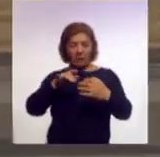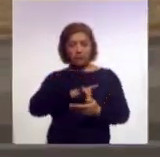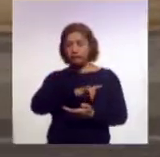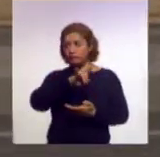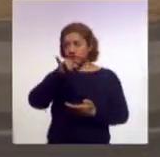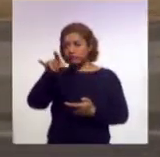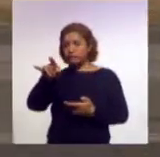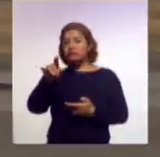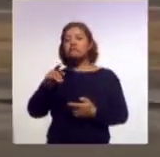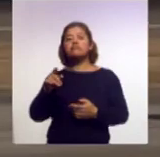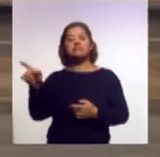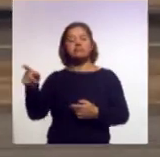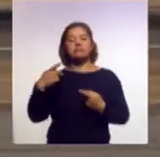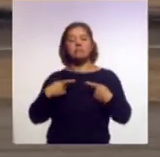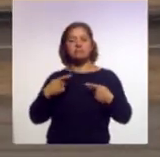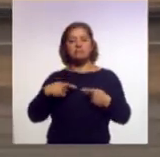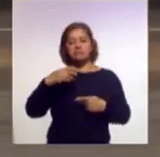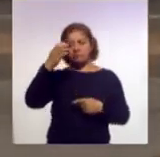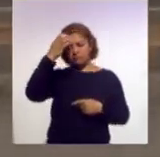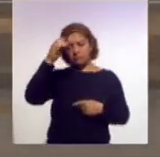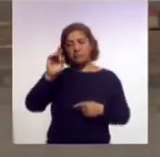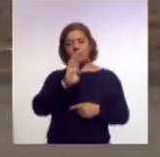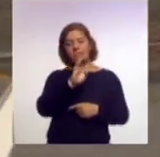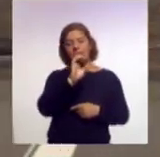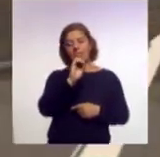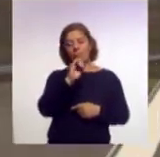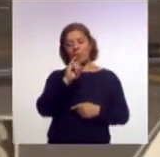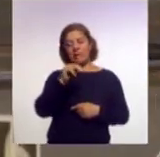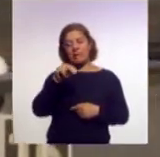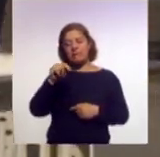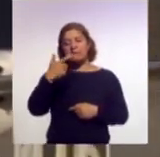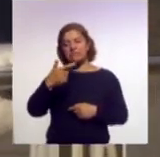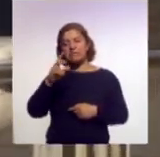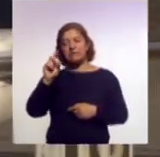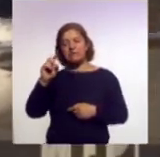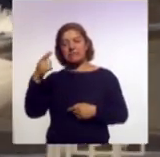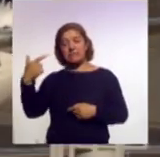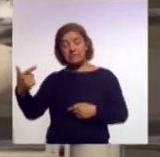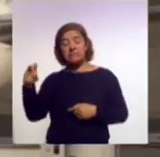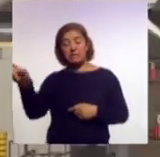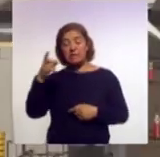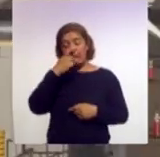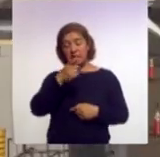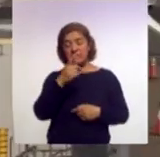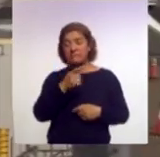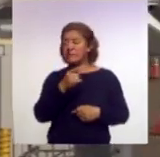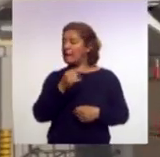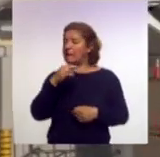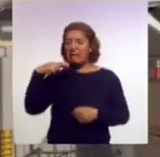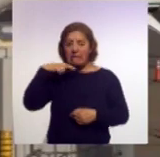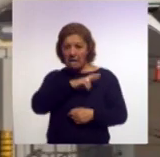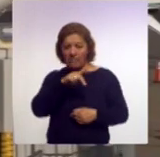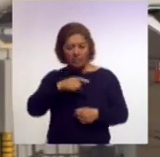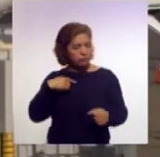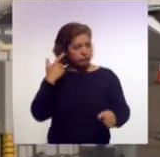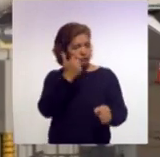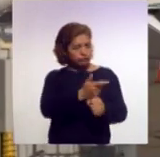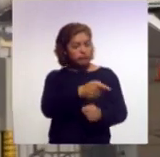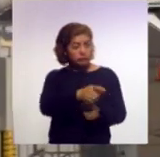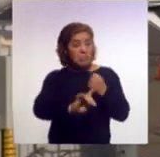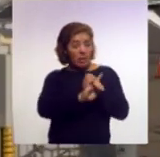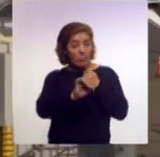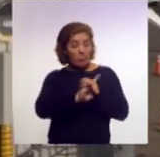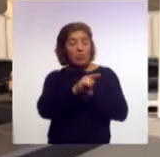continua para los operadores del Boeing 737 Max y prometió tomar medidas inmediatas y apropiadas si se identifica algún